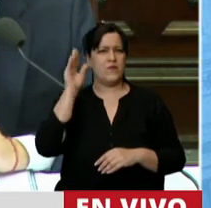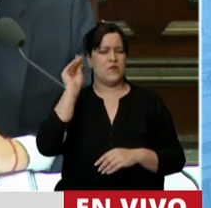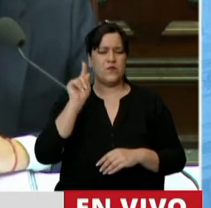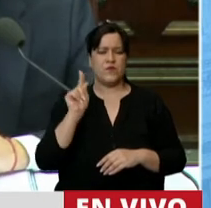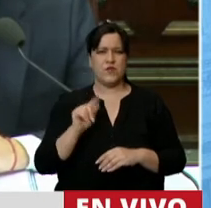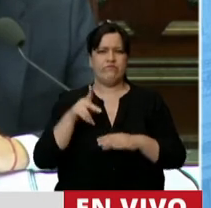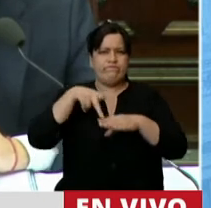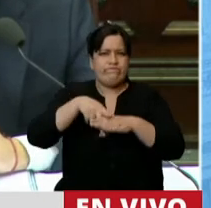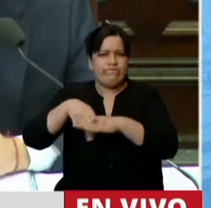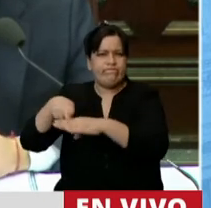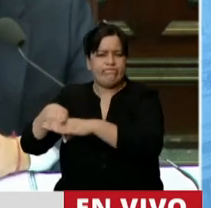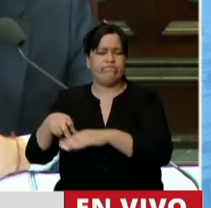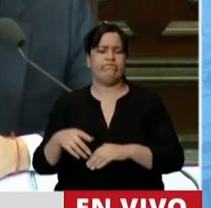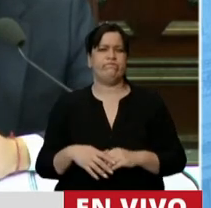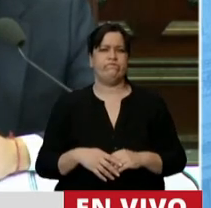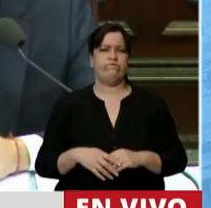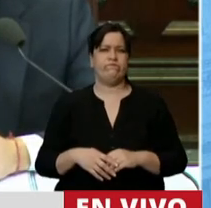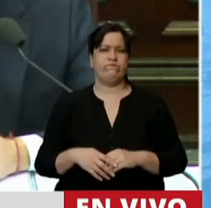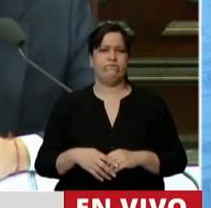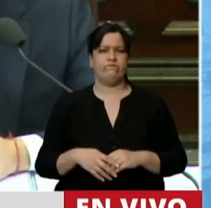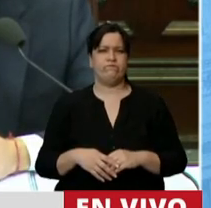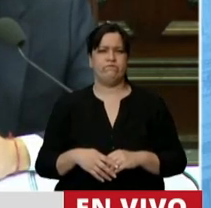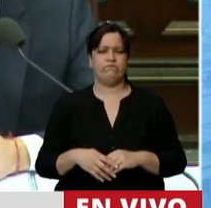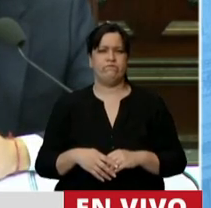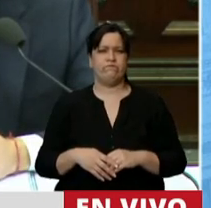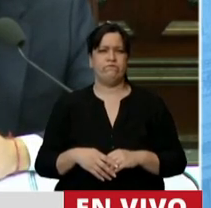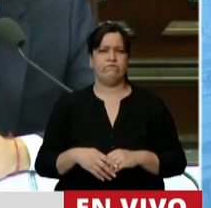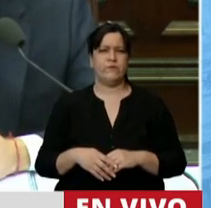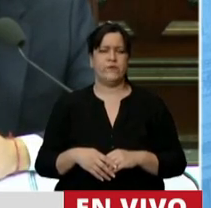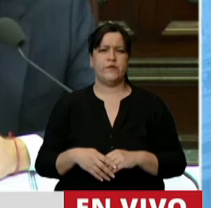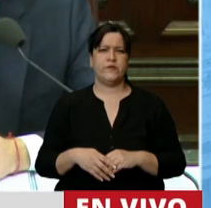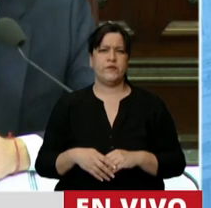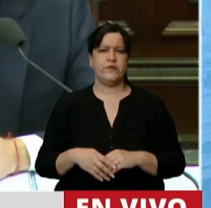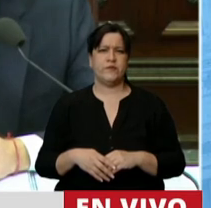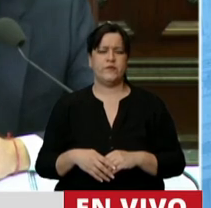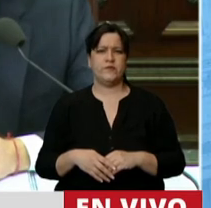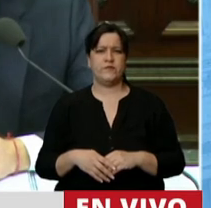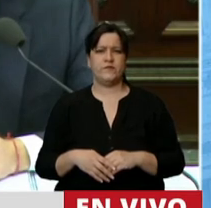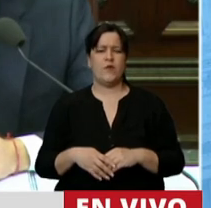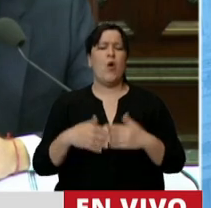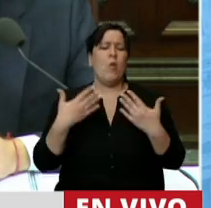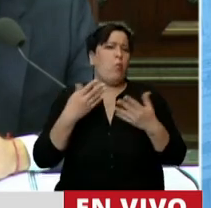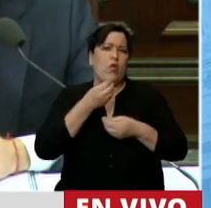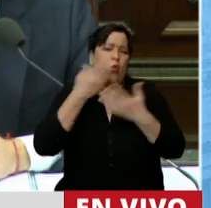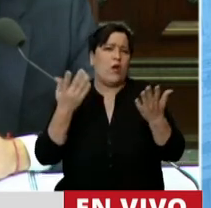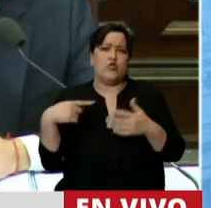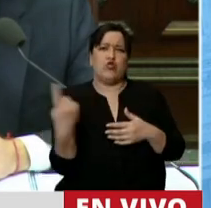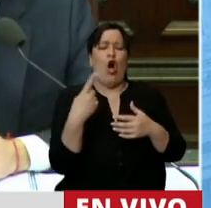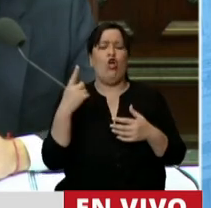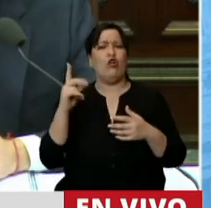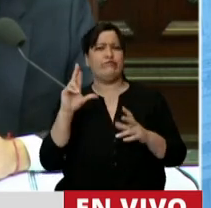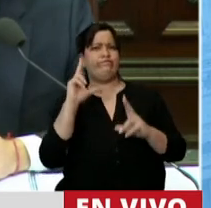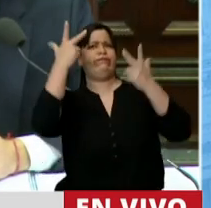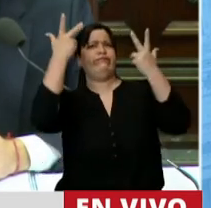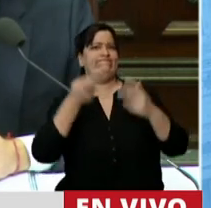Si iba a ser un genocida si estaba de presidente otro. Lo perdono. Le puede pasar a cualquiera. Somos calentones por